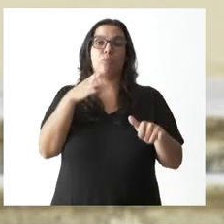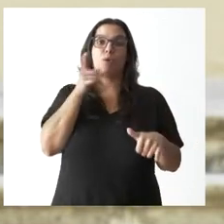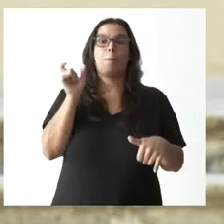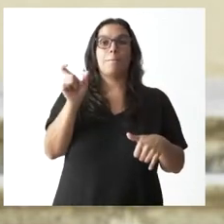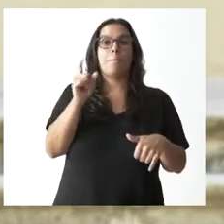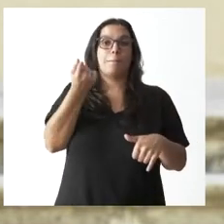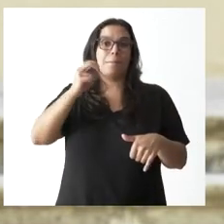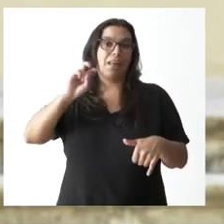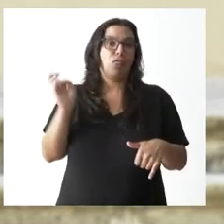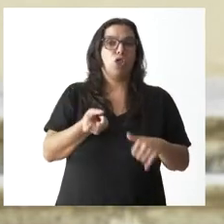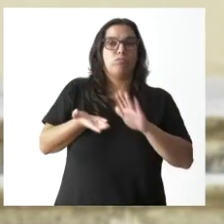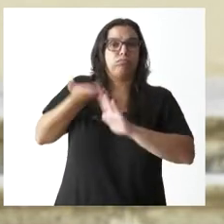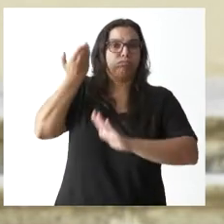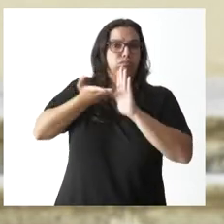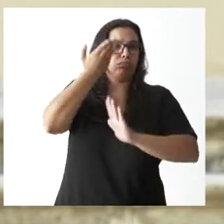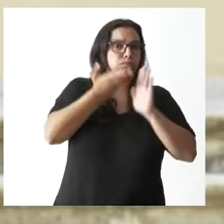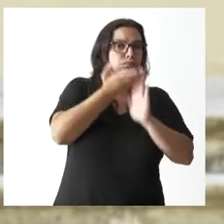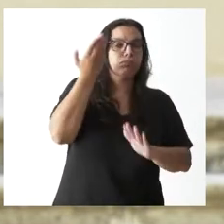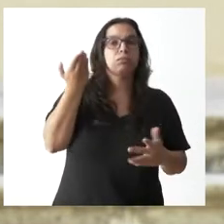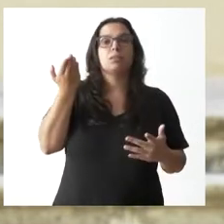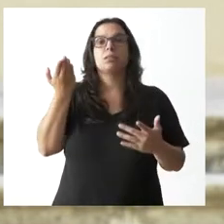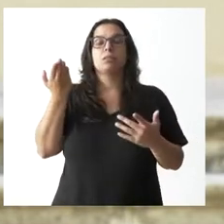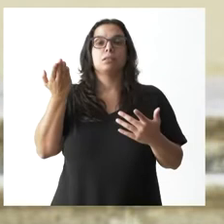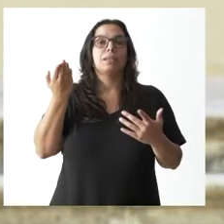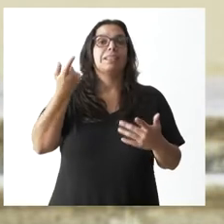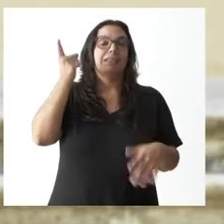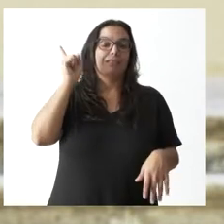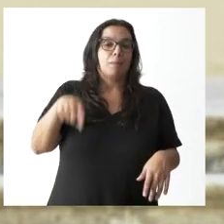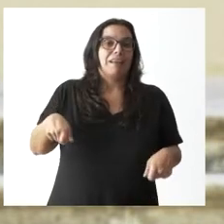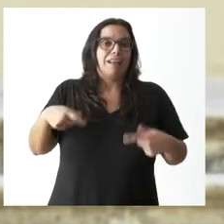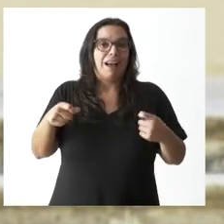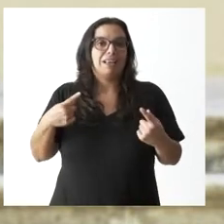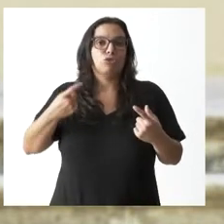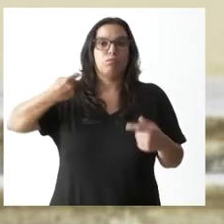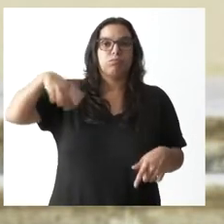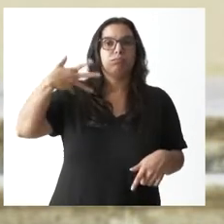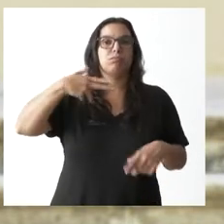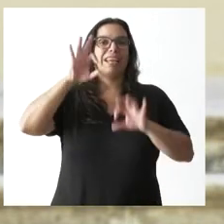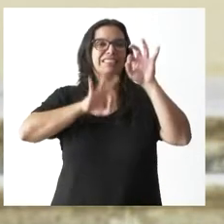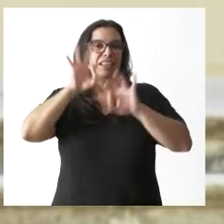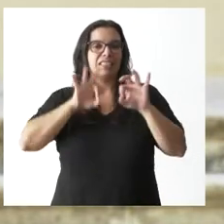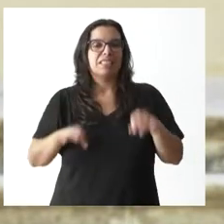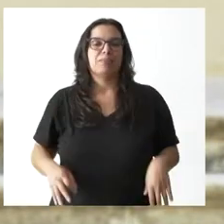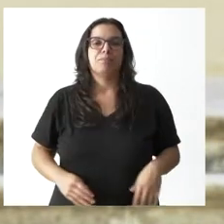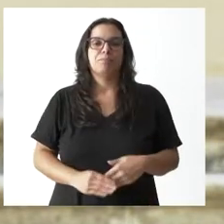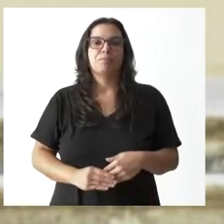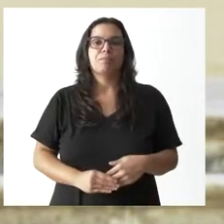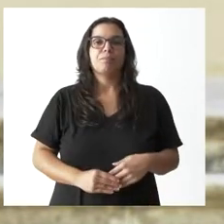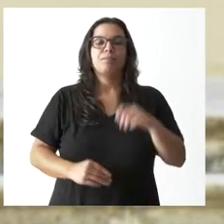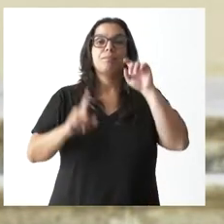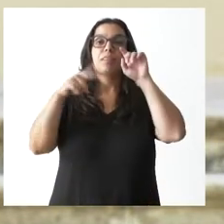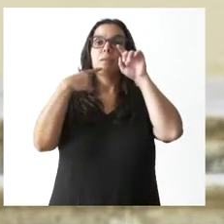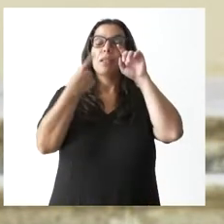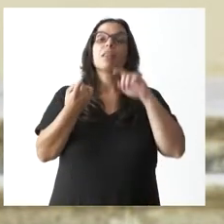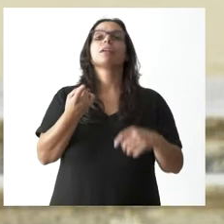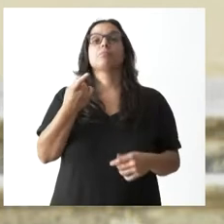subida de la inflación, del incremento de precios y también de la subida de intereses. Les voy a decir que, en